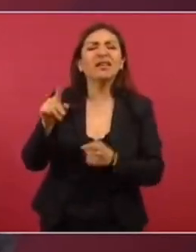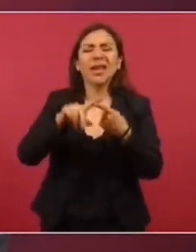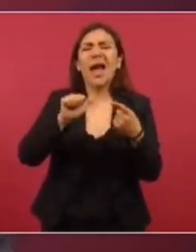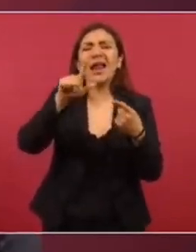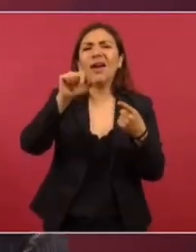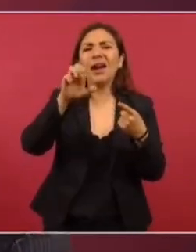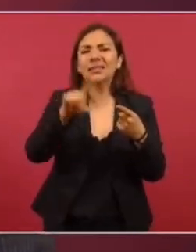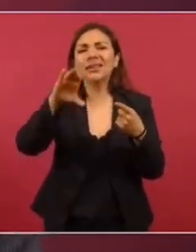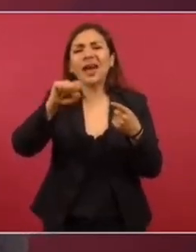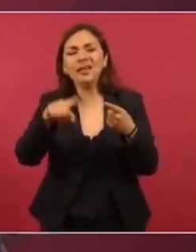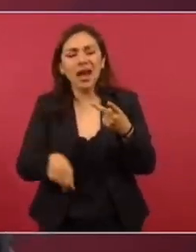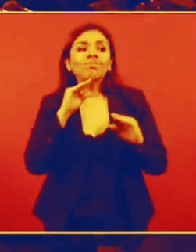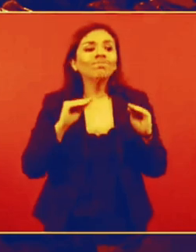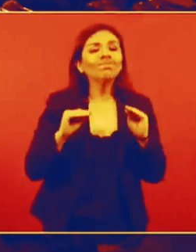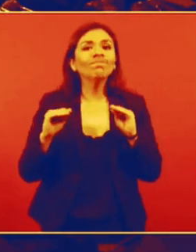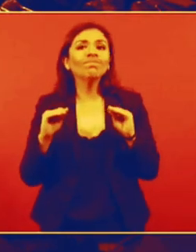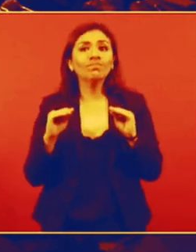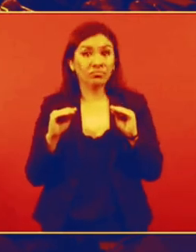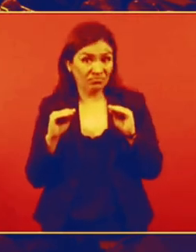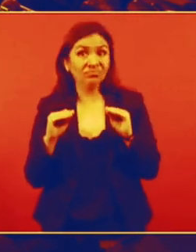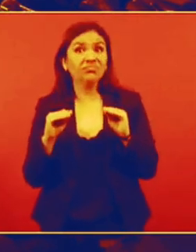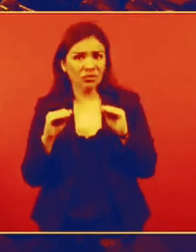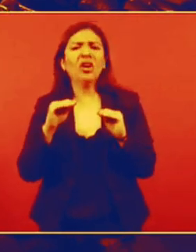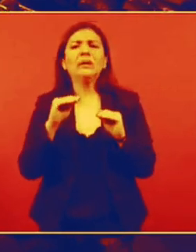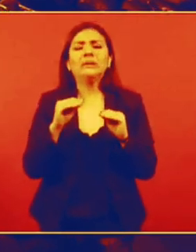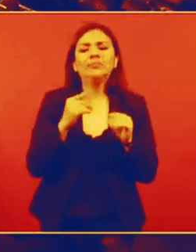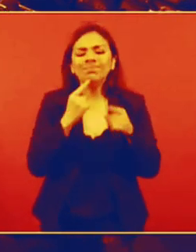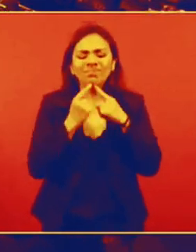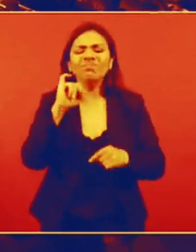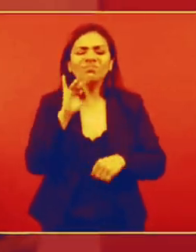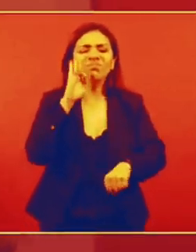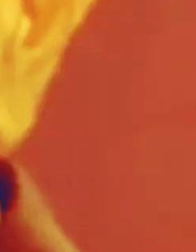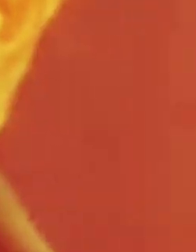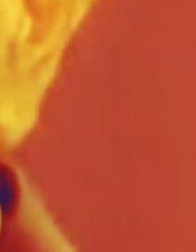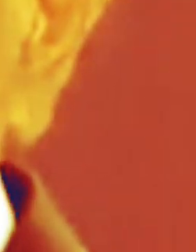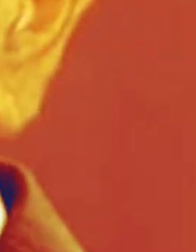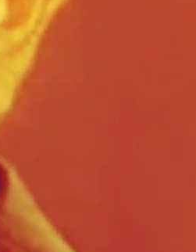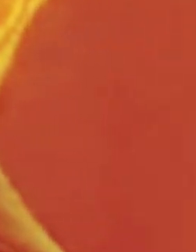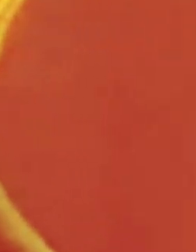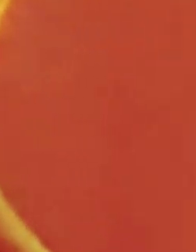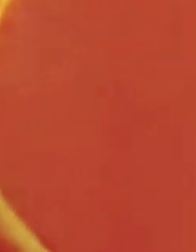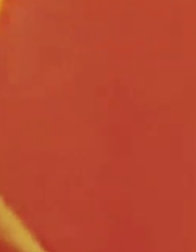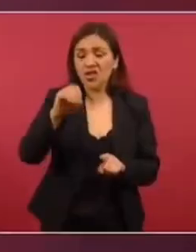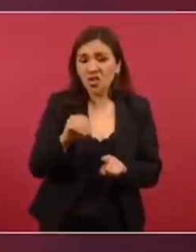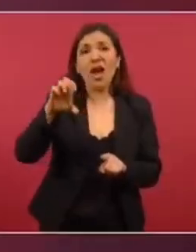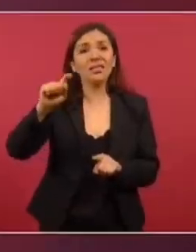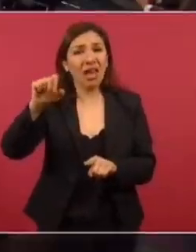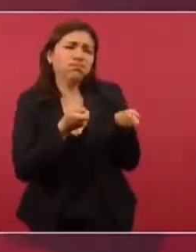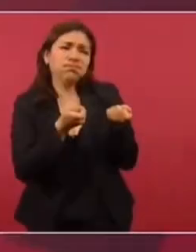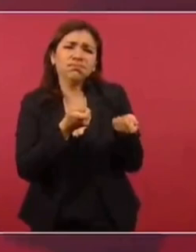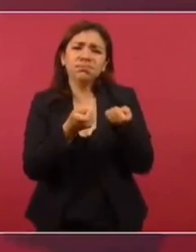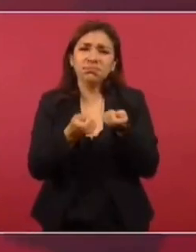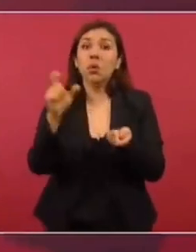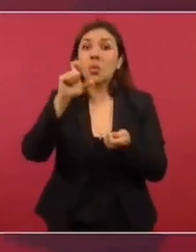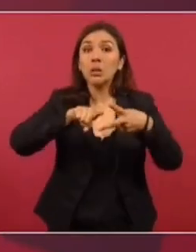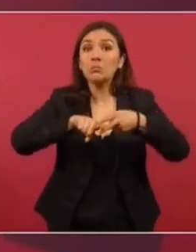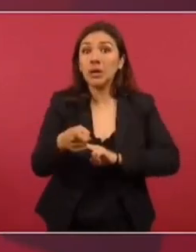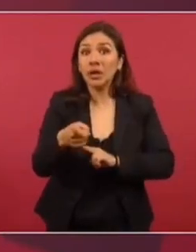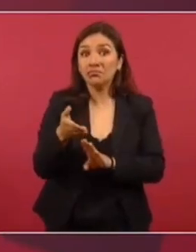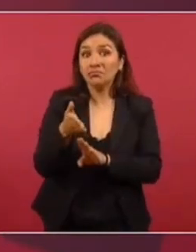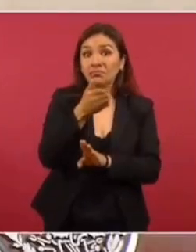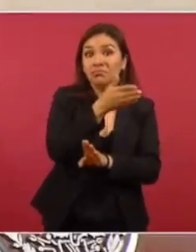Álvarez y Casa, que se callaron e incluso avalaron, el narcoestado, narcoestado, que imperó desde